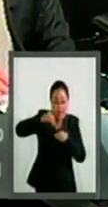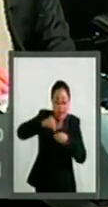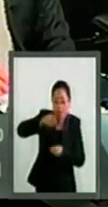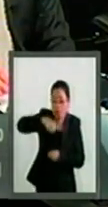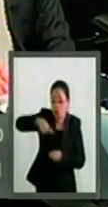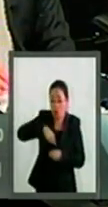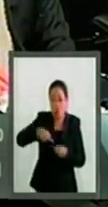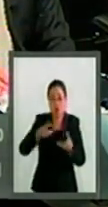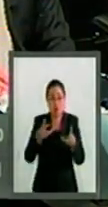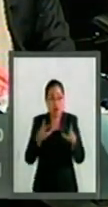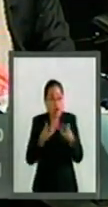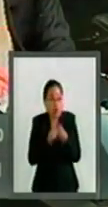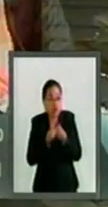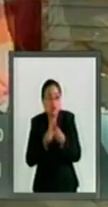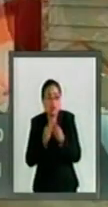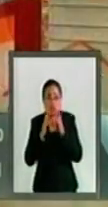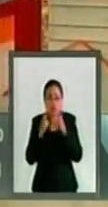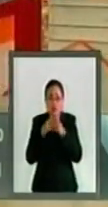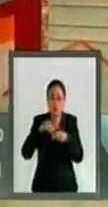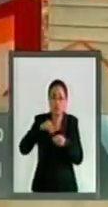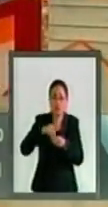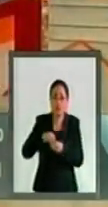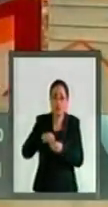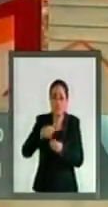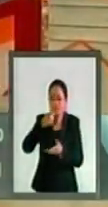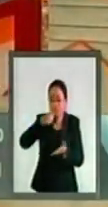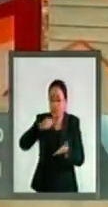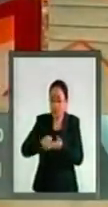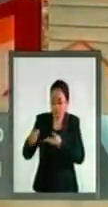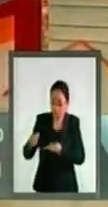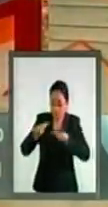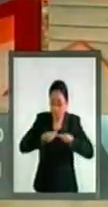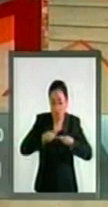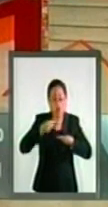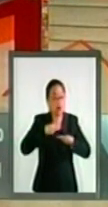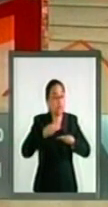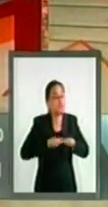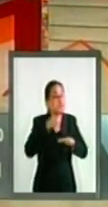y aquí en claustro. Me entregaron una carta que se la hago llegar.